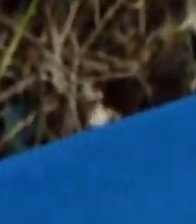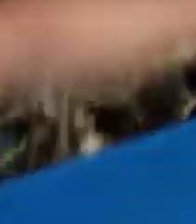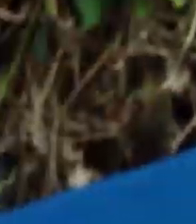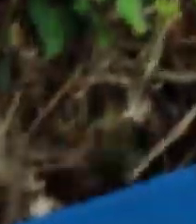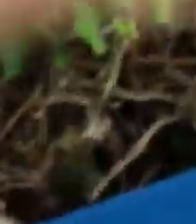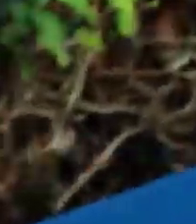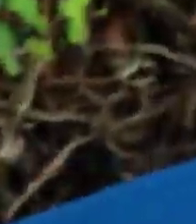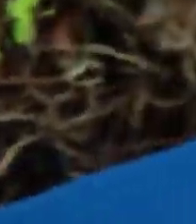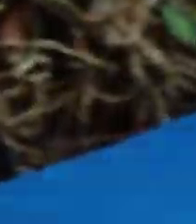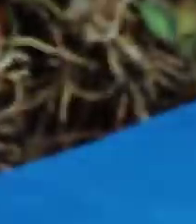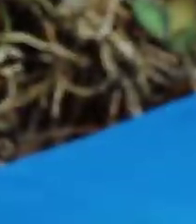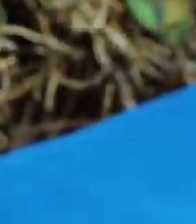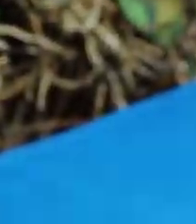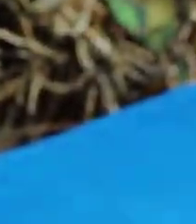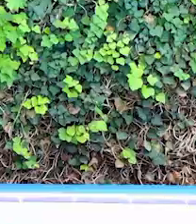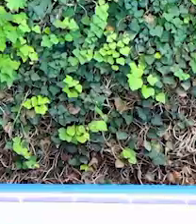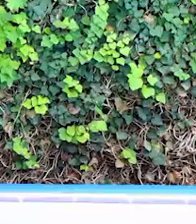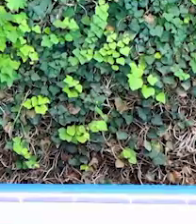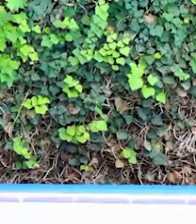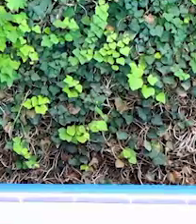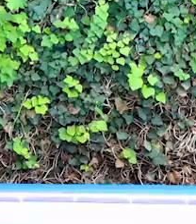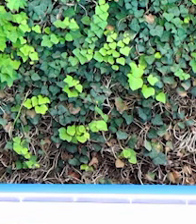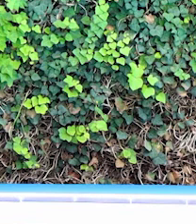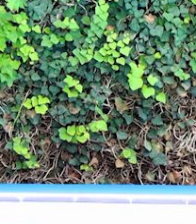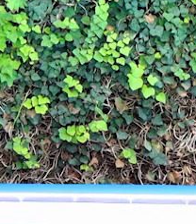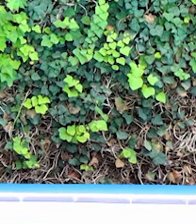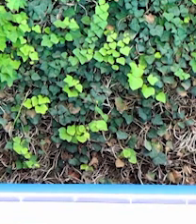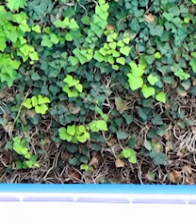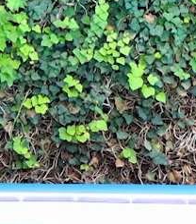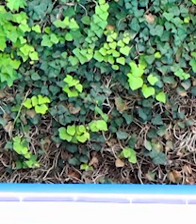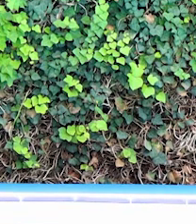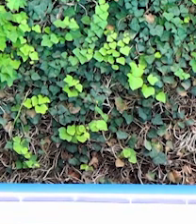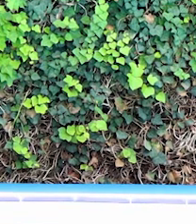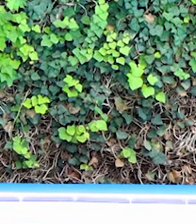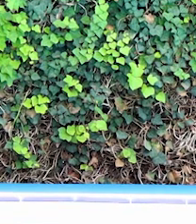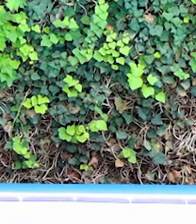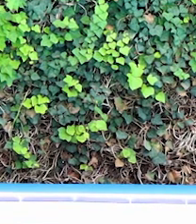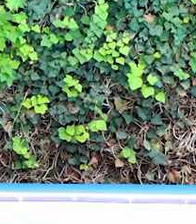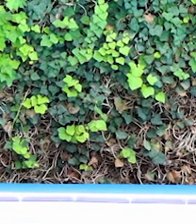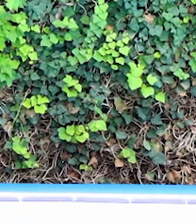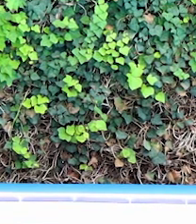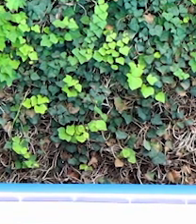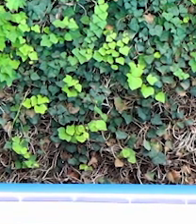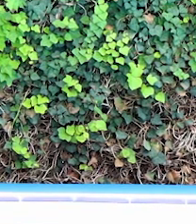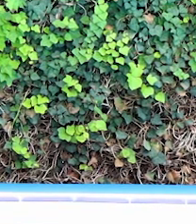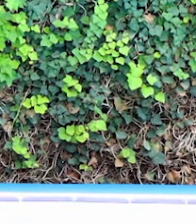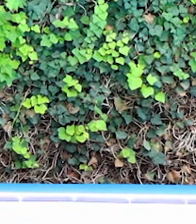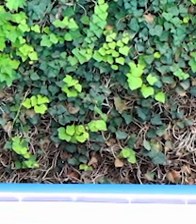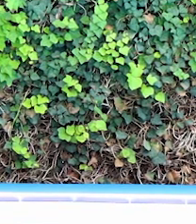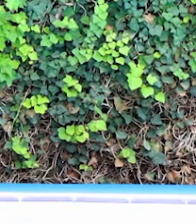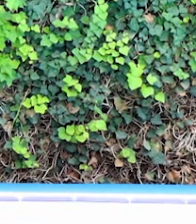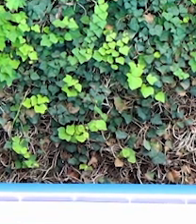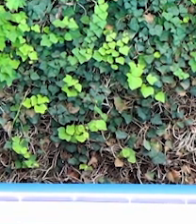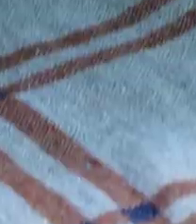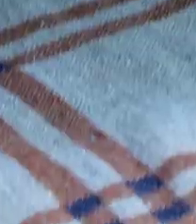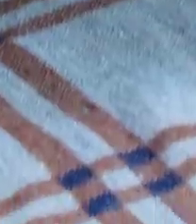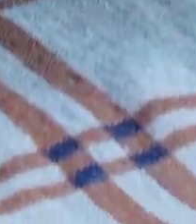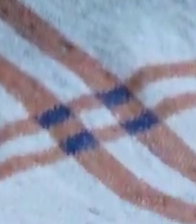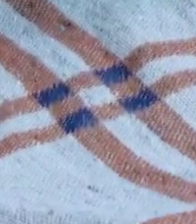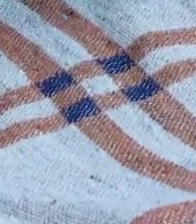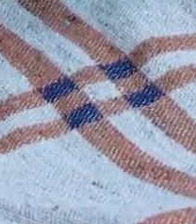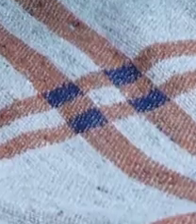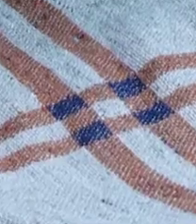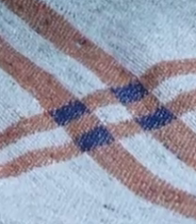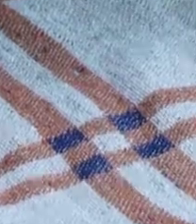bien estirado al frente, que sea al frente, no lateral. Muy bien. Tres más,